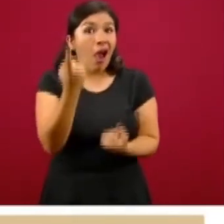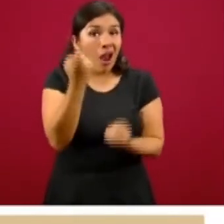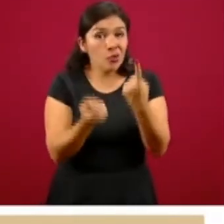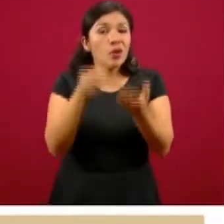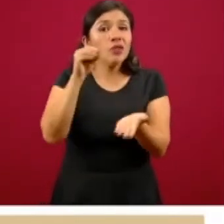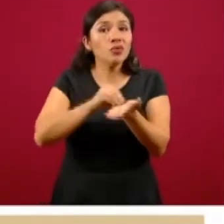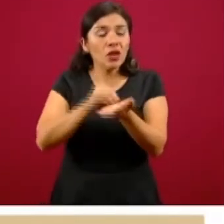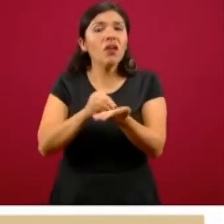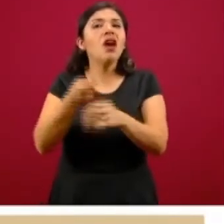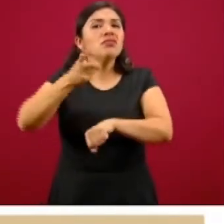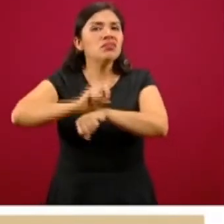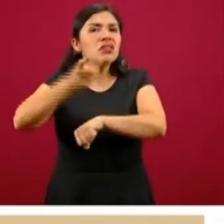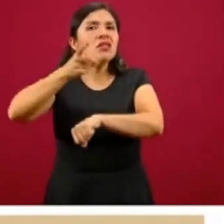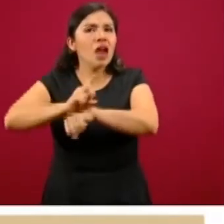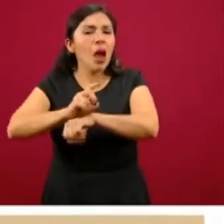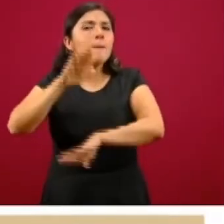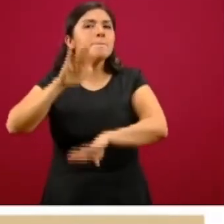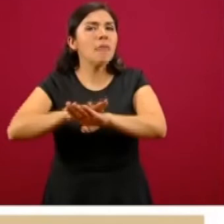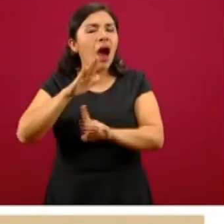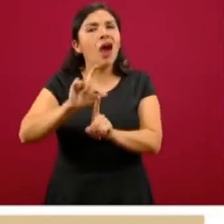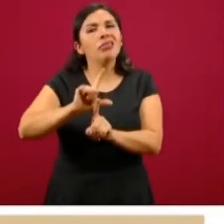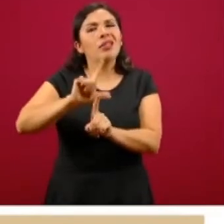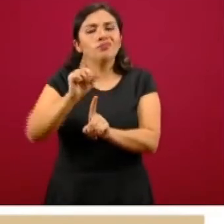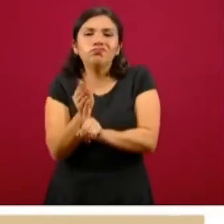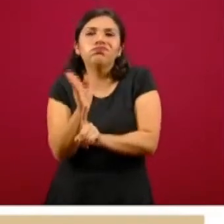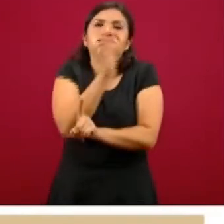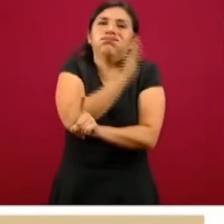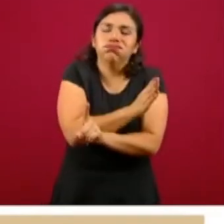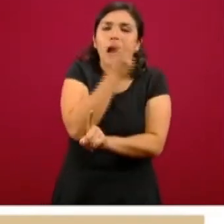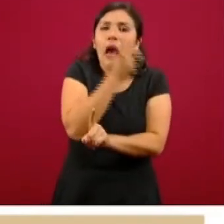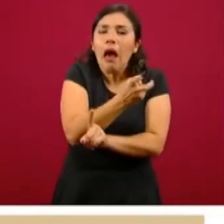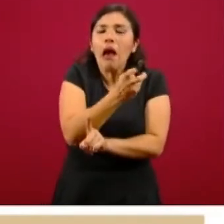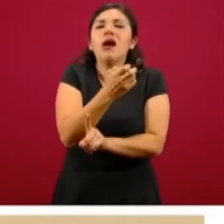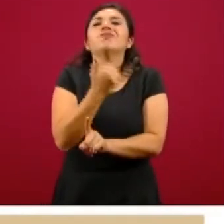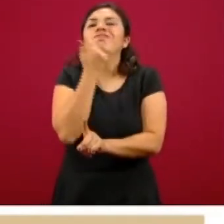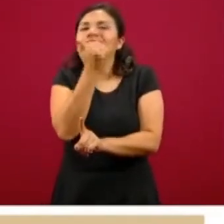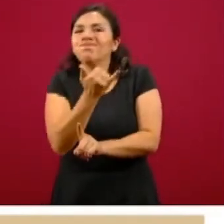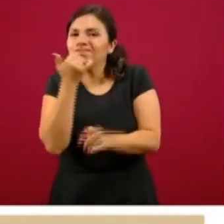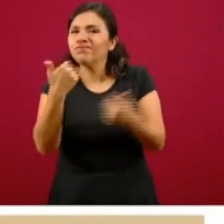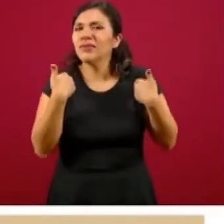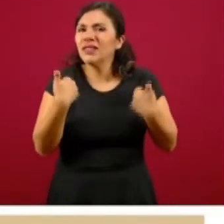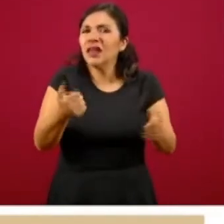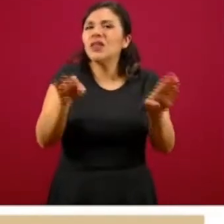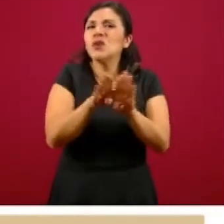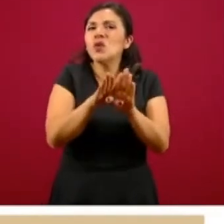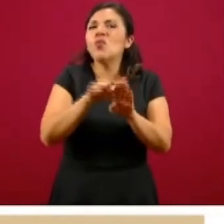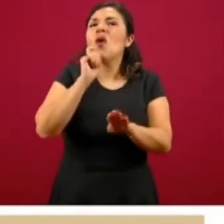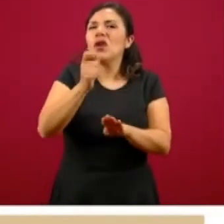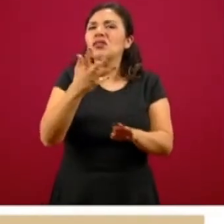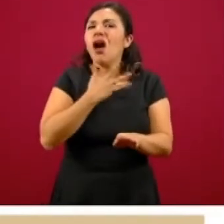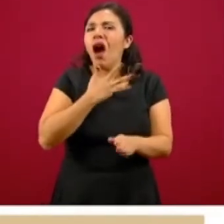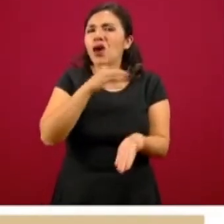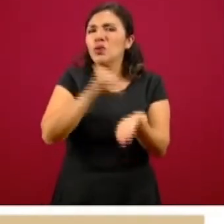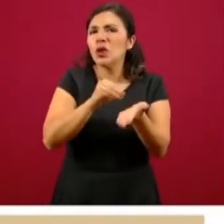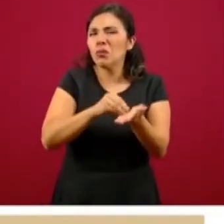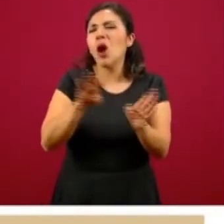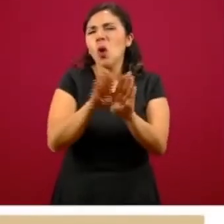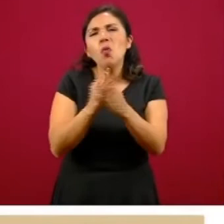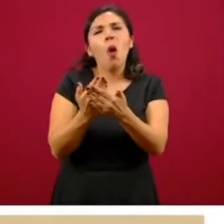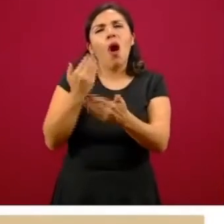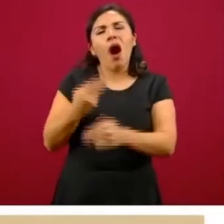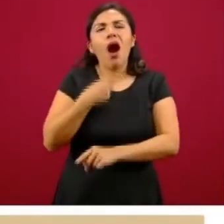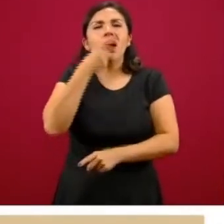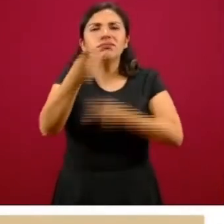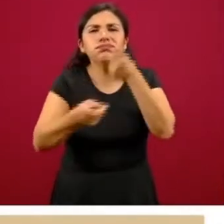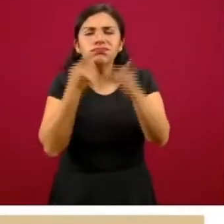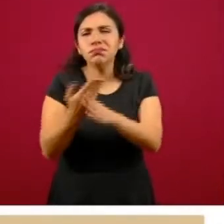en días más posteriores. Lo que podemos notar también es un poco la tendencia que ya la veníamos comentando